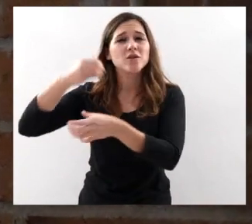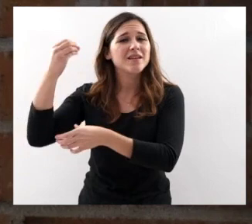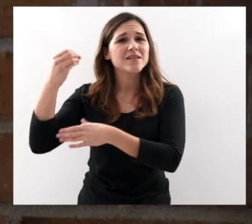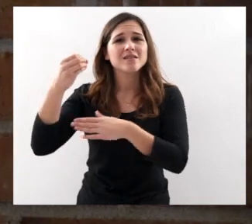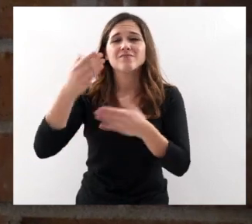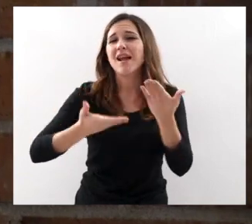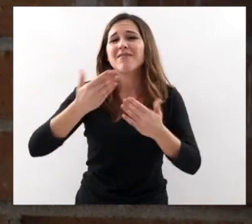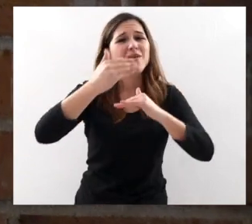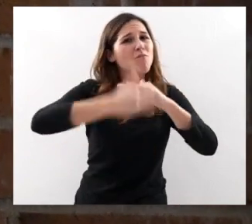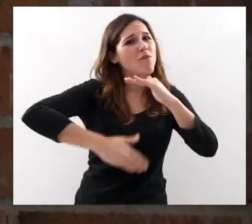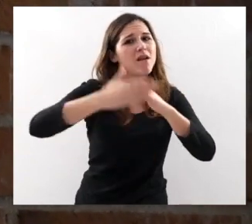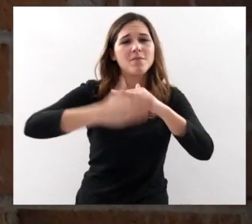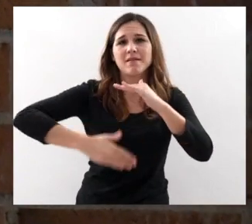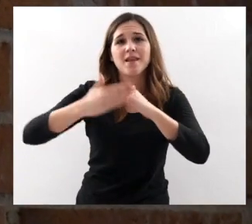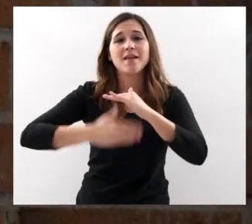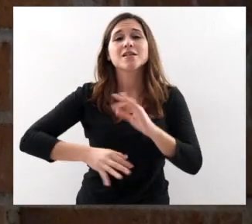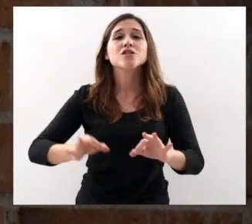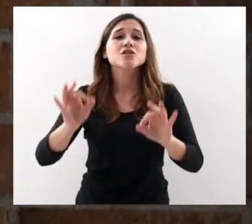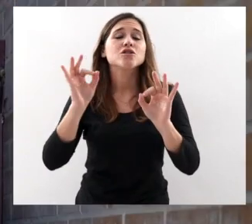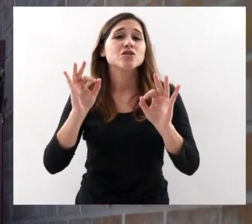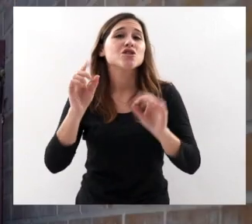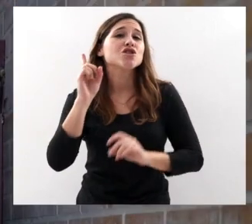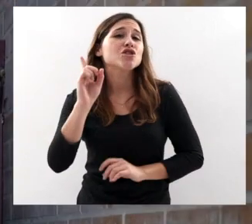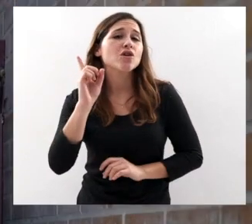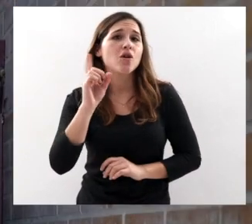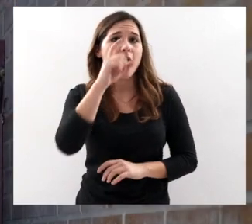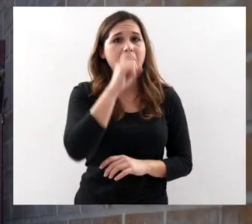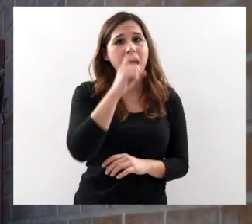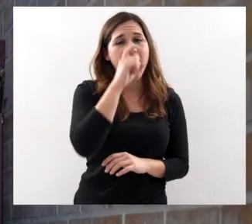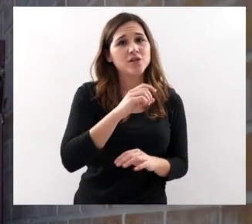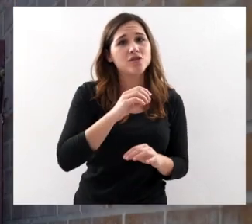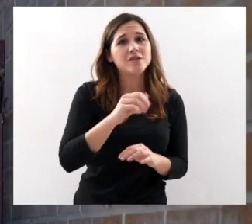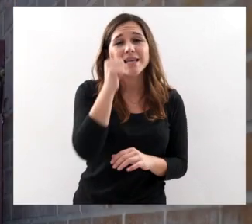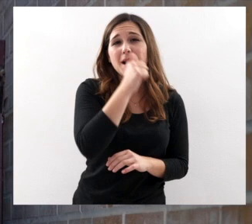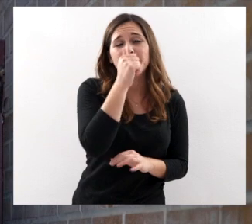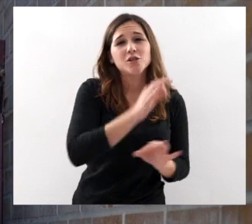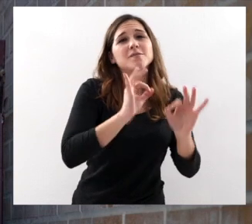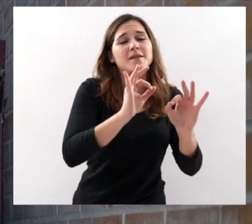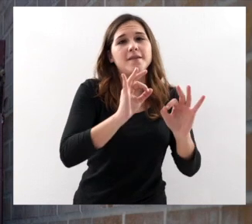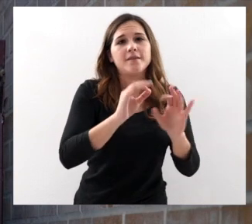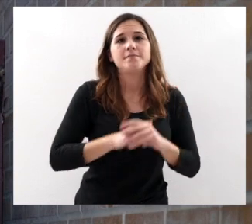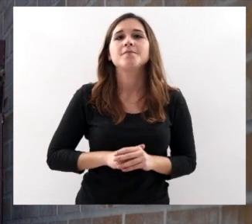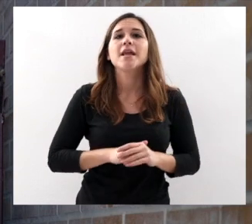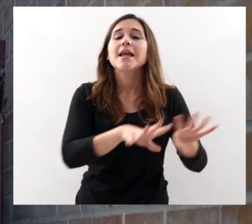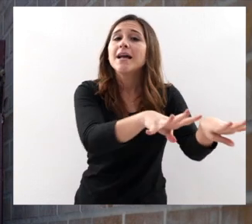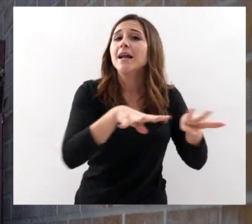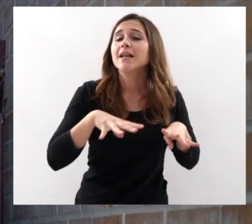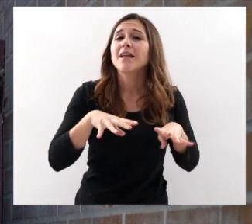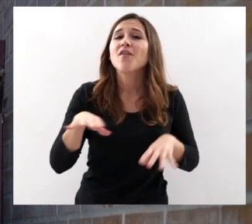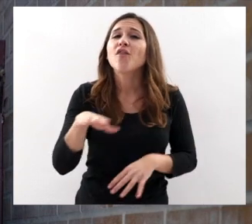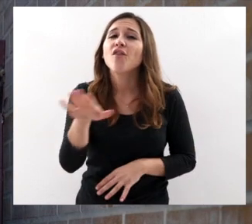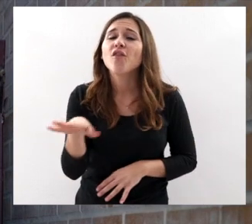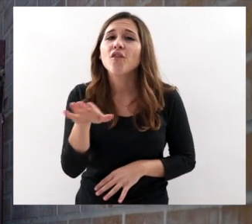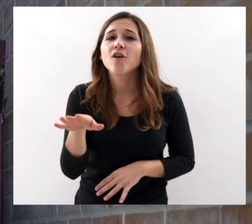En aquellos años que la calidad del vino es espectacular Pago de la Calera está situada en Valdefinjas Una de las zonas vitivinícolas de toro